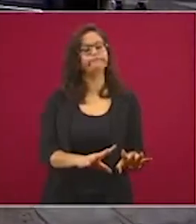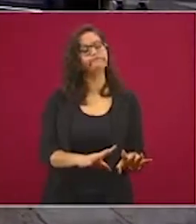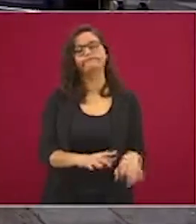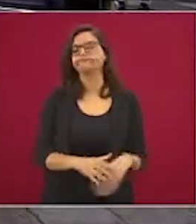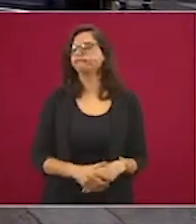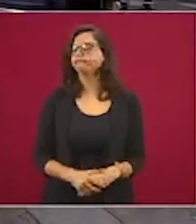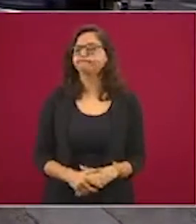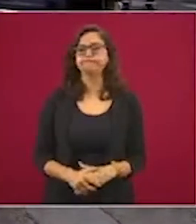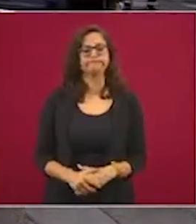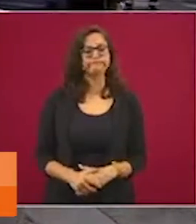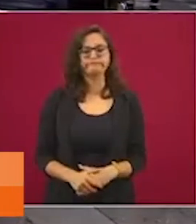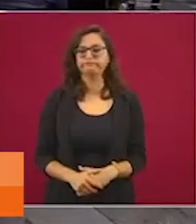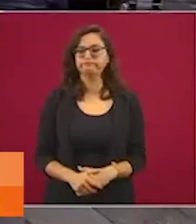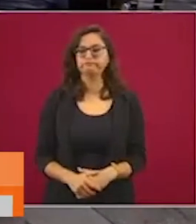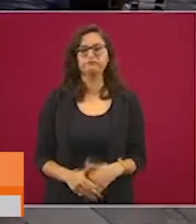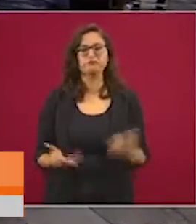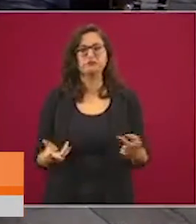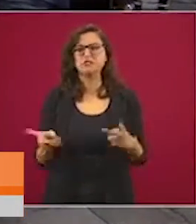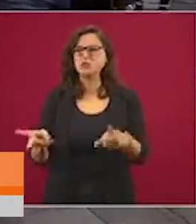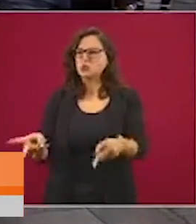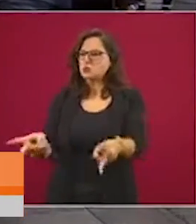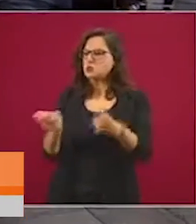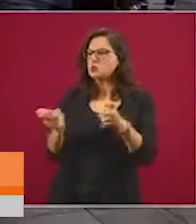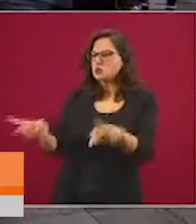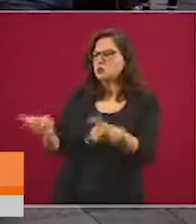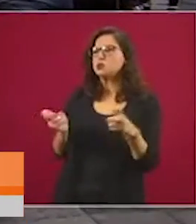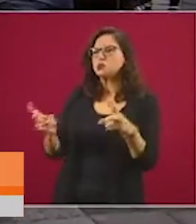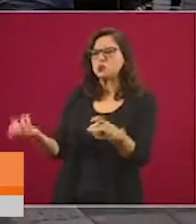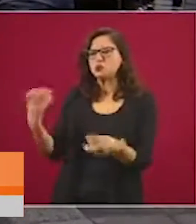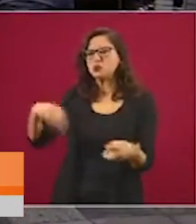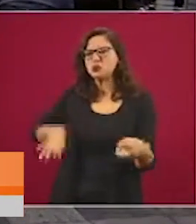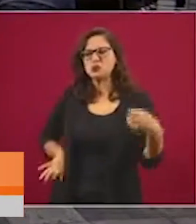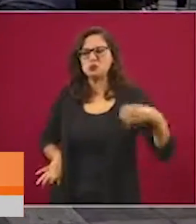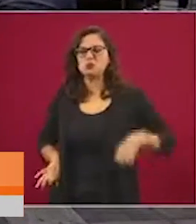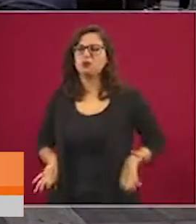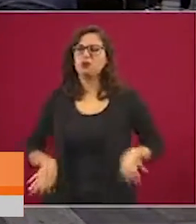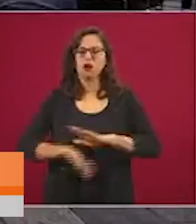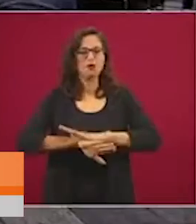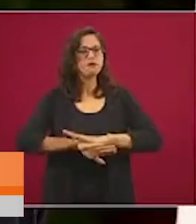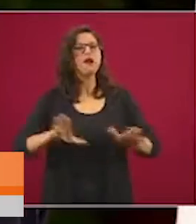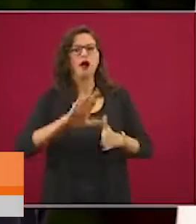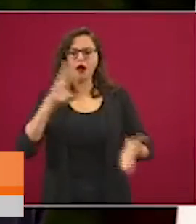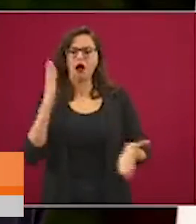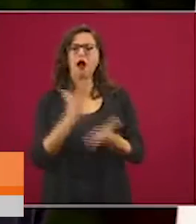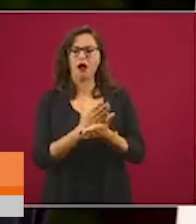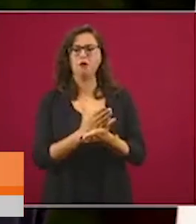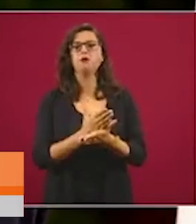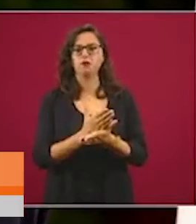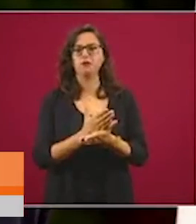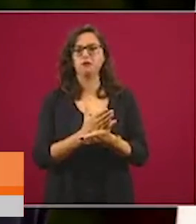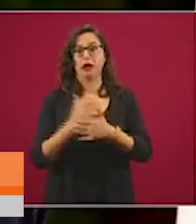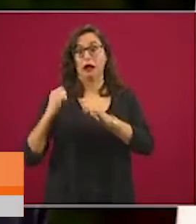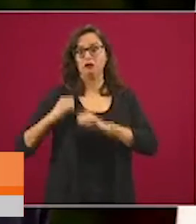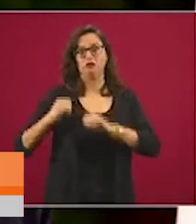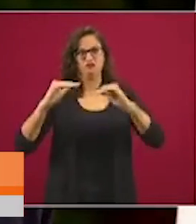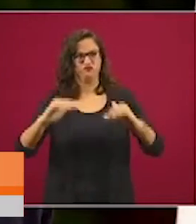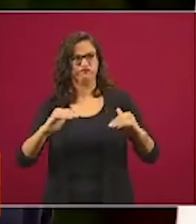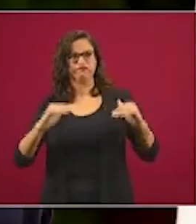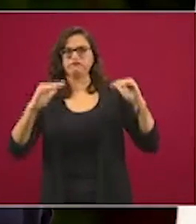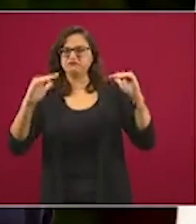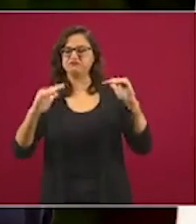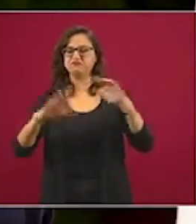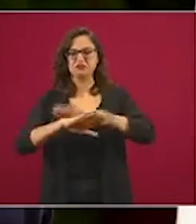Ya se acabó la robadera de los de arriba, pero todavía falta desterrar por completo